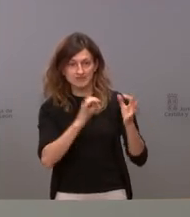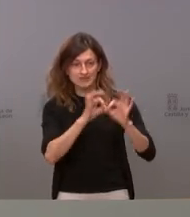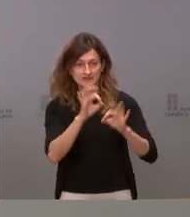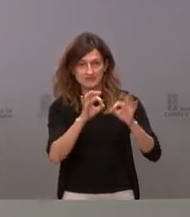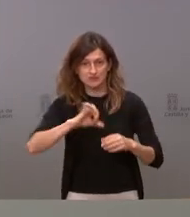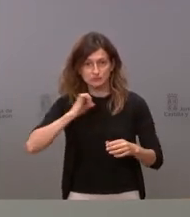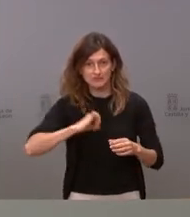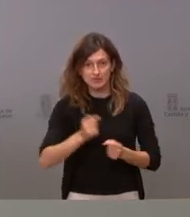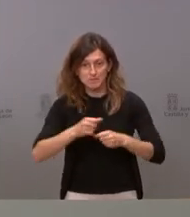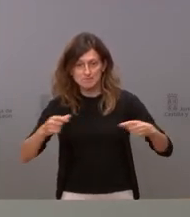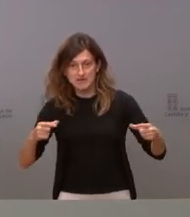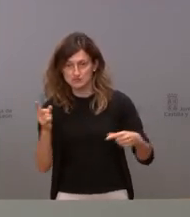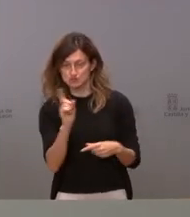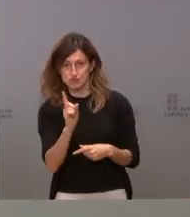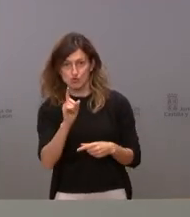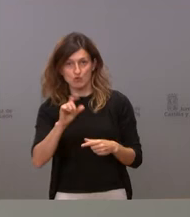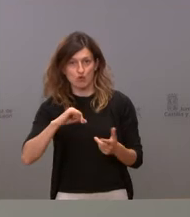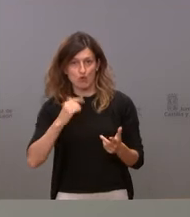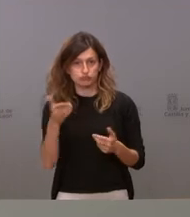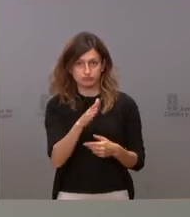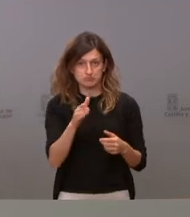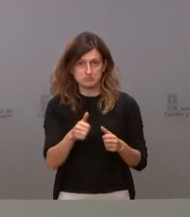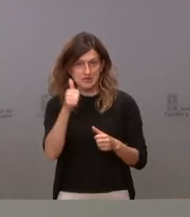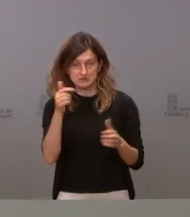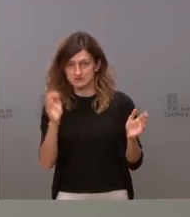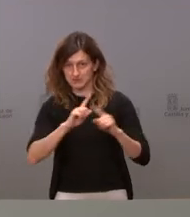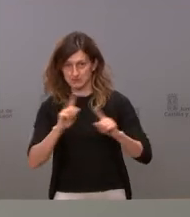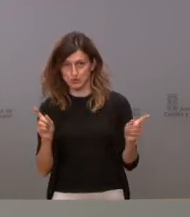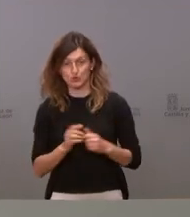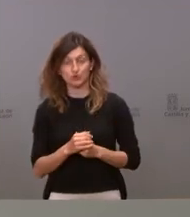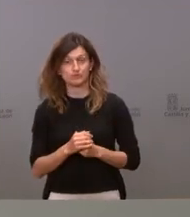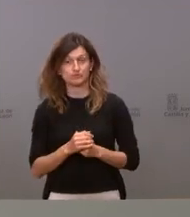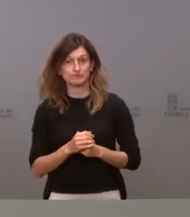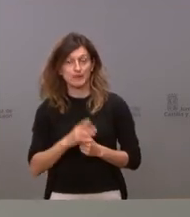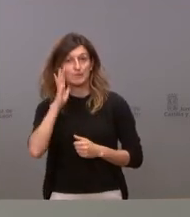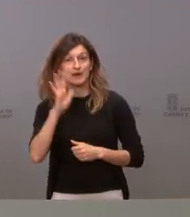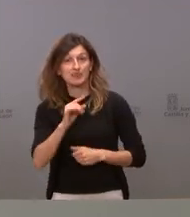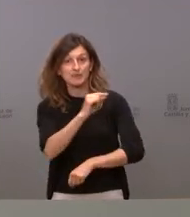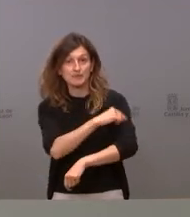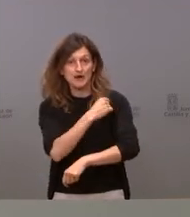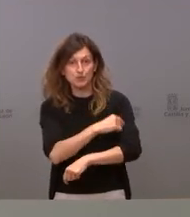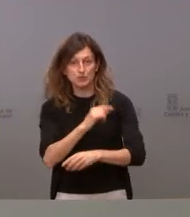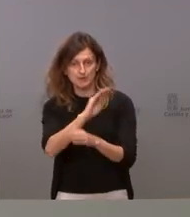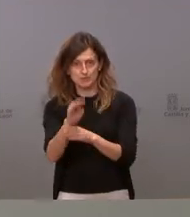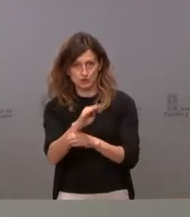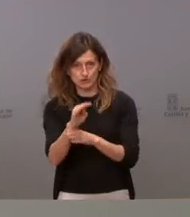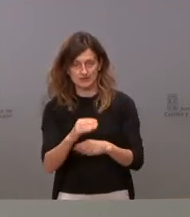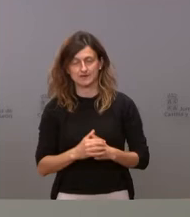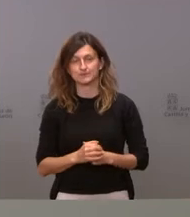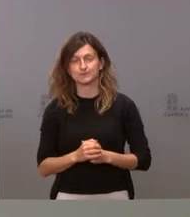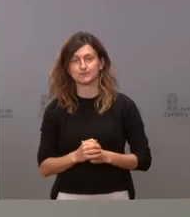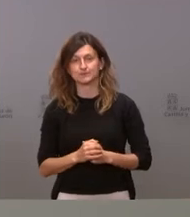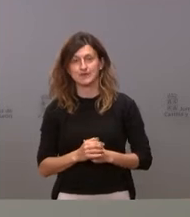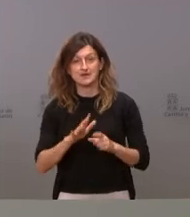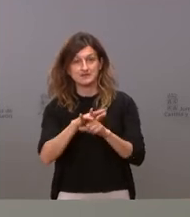hospitalización ni de fallecimientos por esta variante. Es decir, que parece que las vacunas nos protegen. En cuanto a la